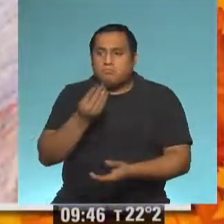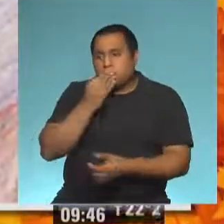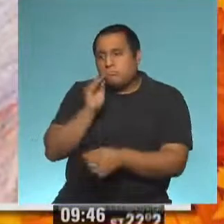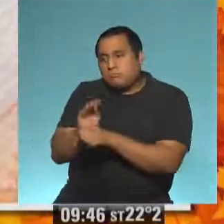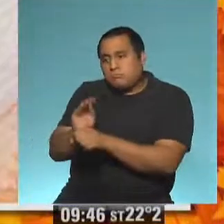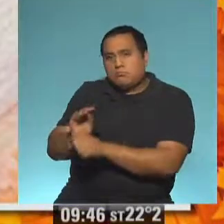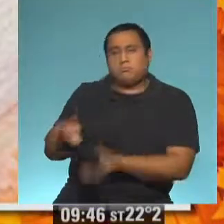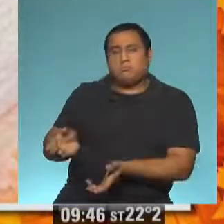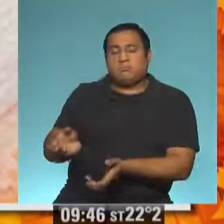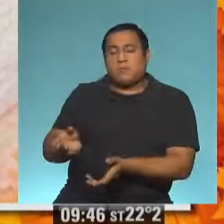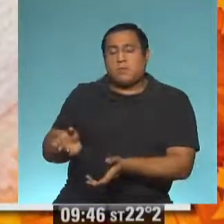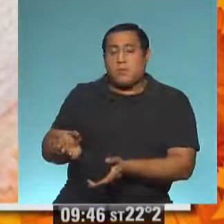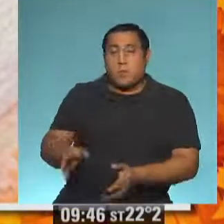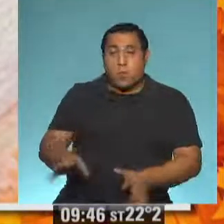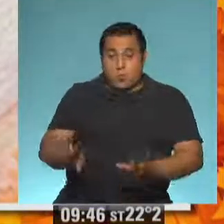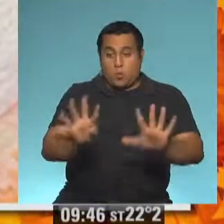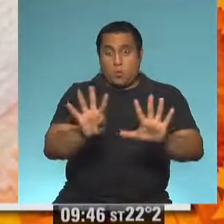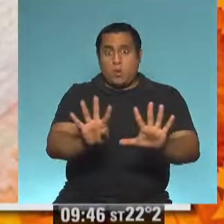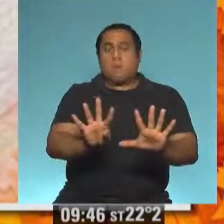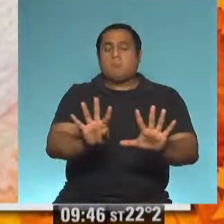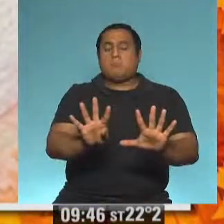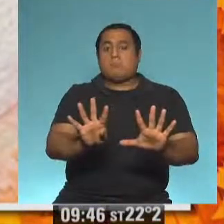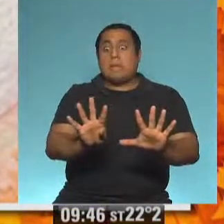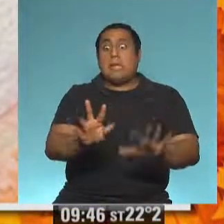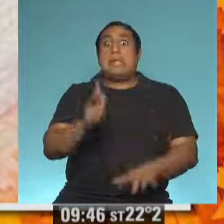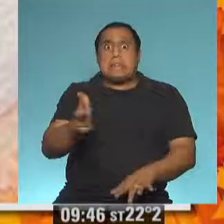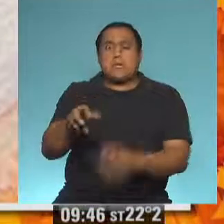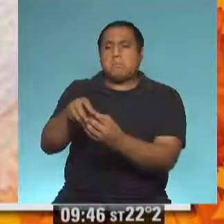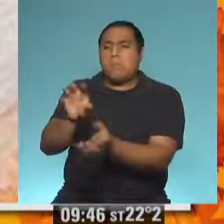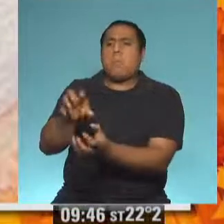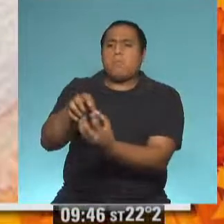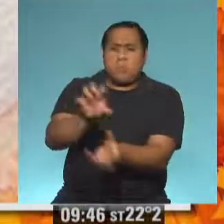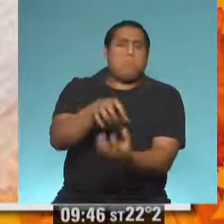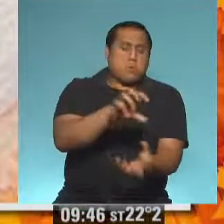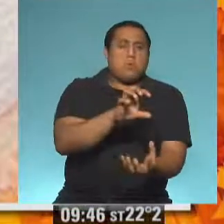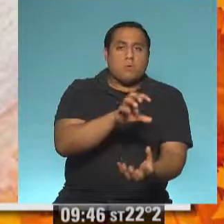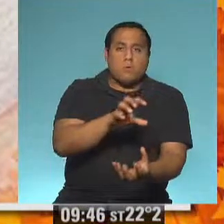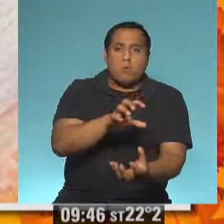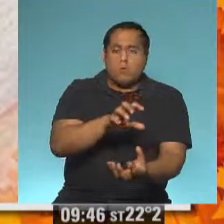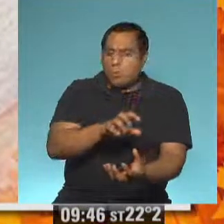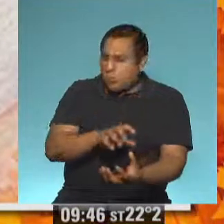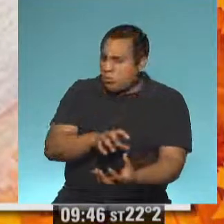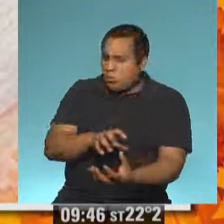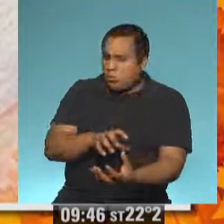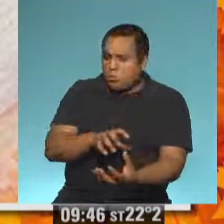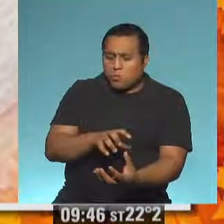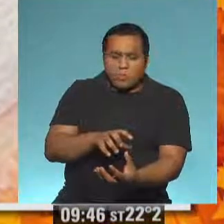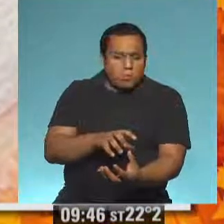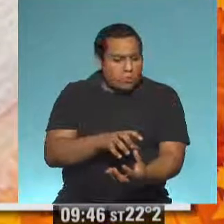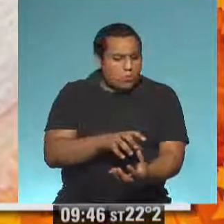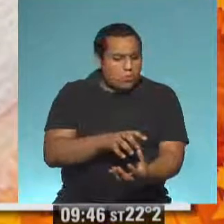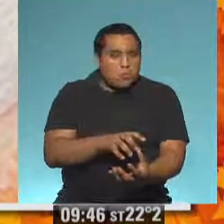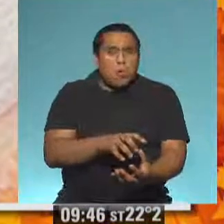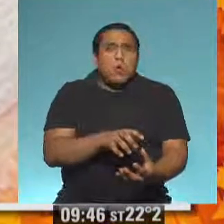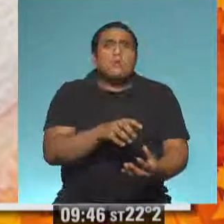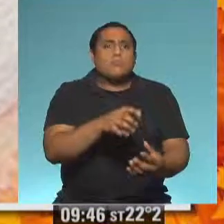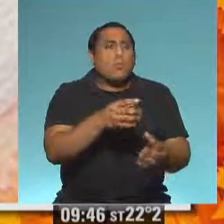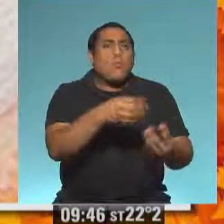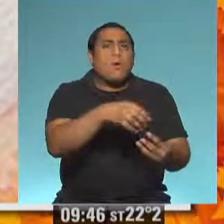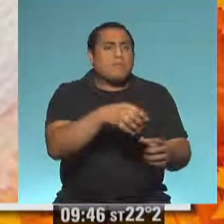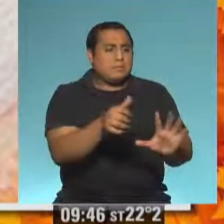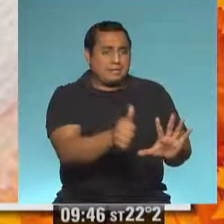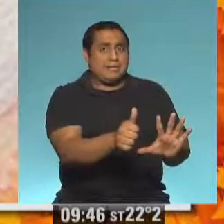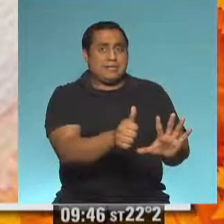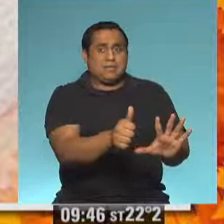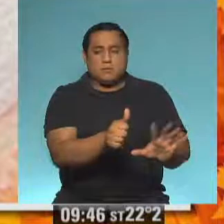De los nueve que quedaban, tres más se reventaron. Y solo quedaron seis huevos. Y un